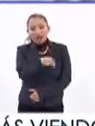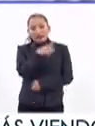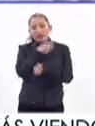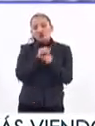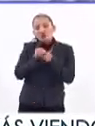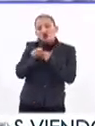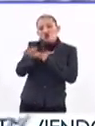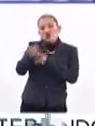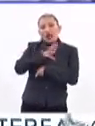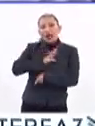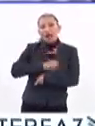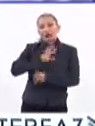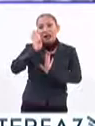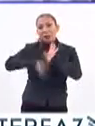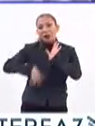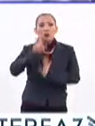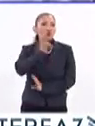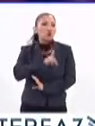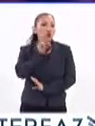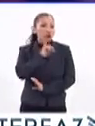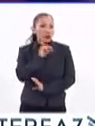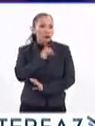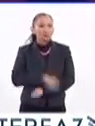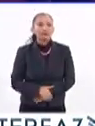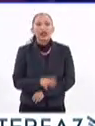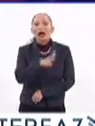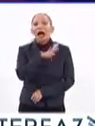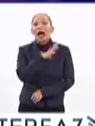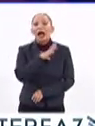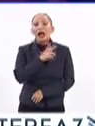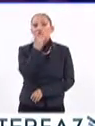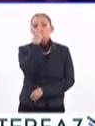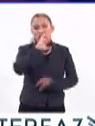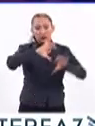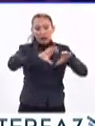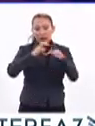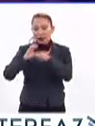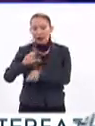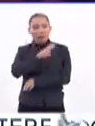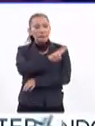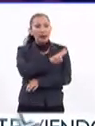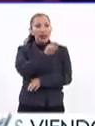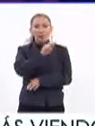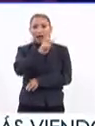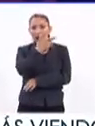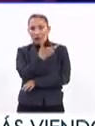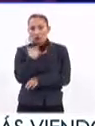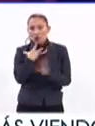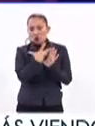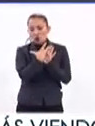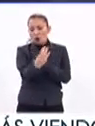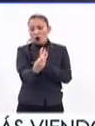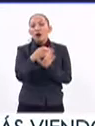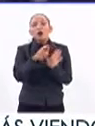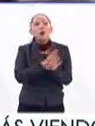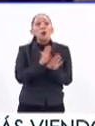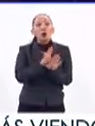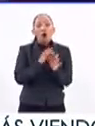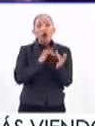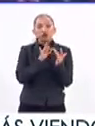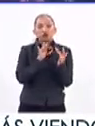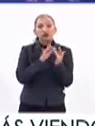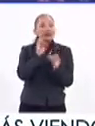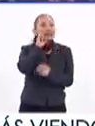del cáncer cervicuterino en mujeres. Existen dos categorías de VPH que se transmiten principalmente por